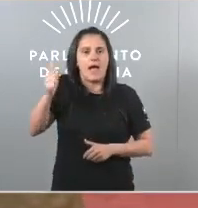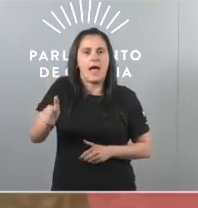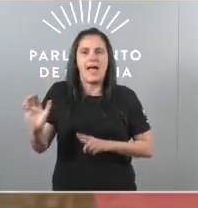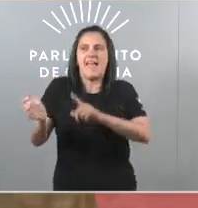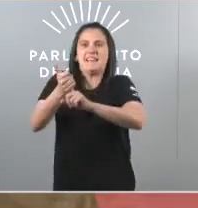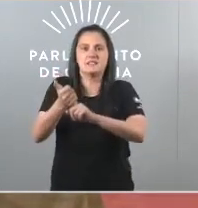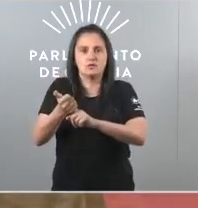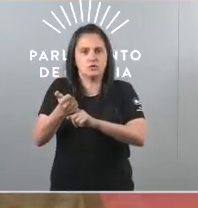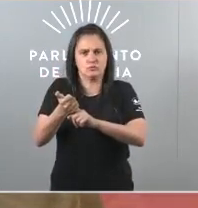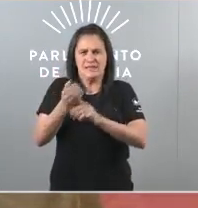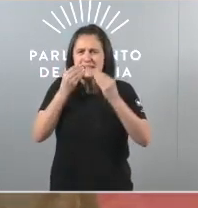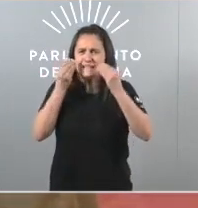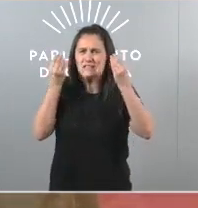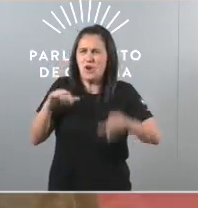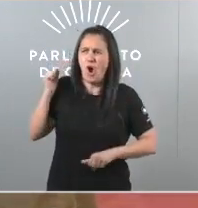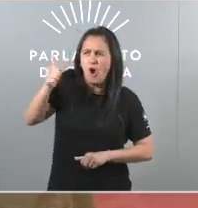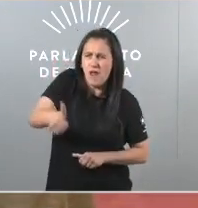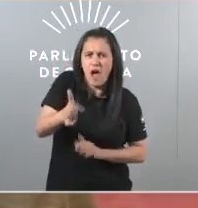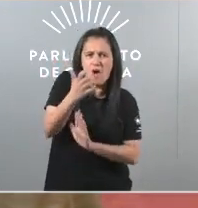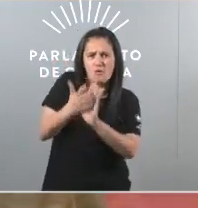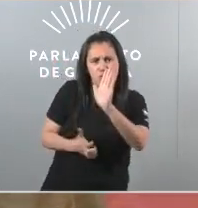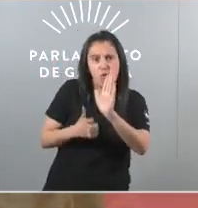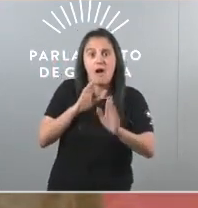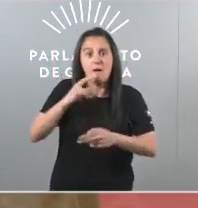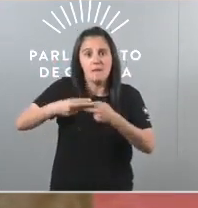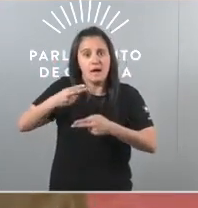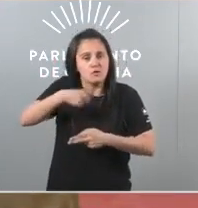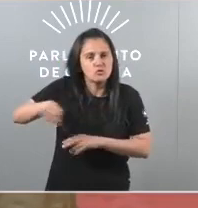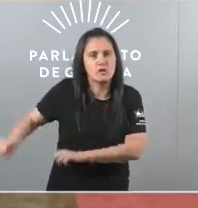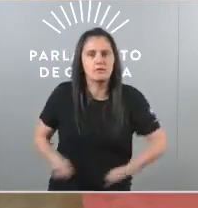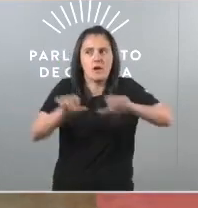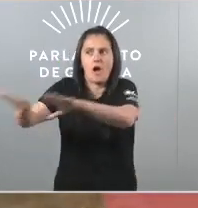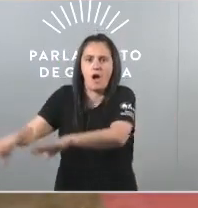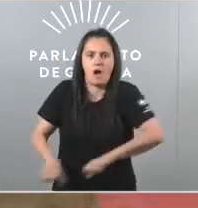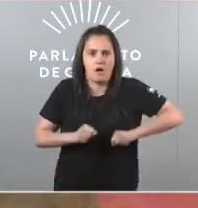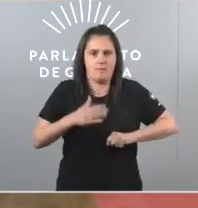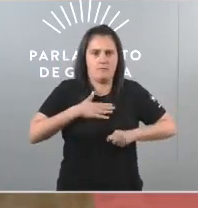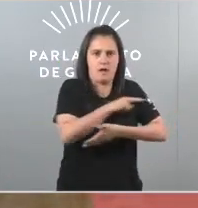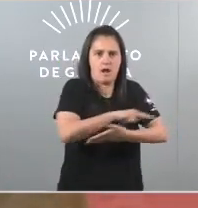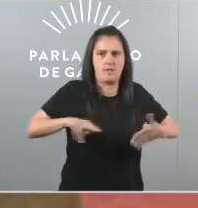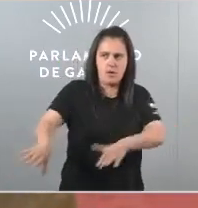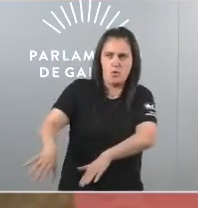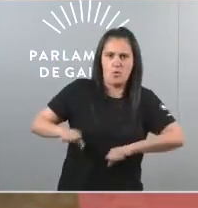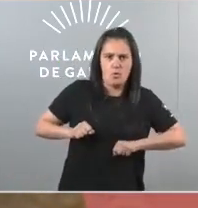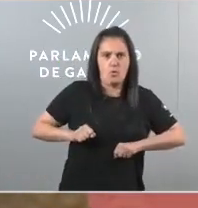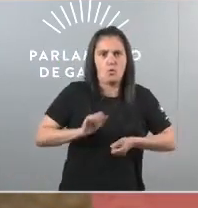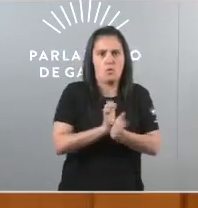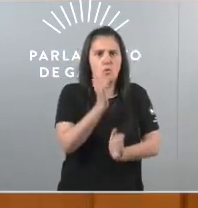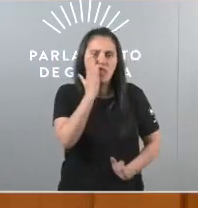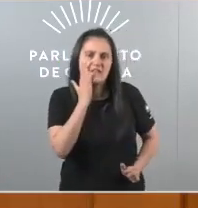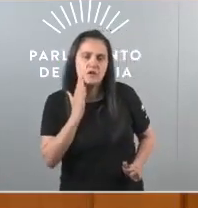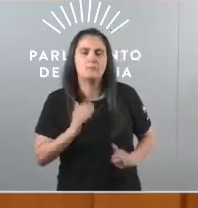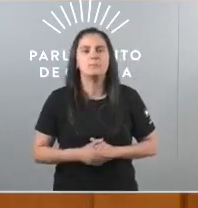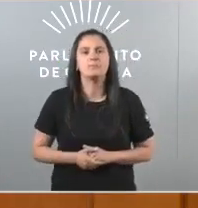rebaixa histórica desas peaxes e defenderá rescatar a concesión para Galiza Proponemos